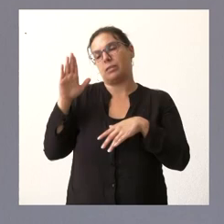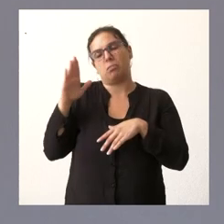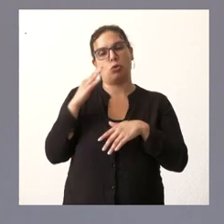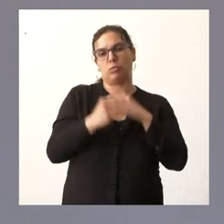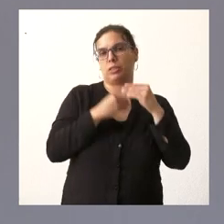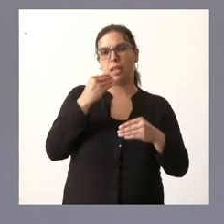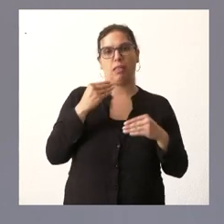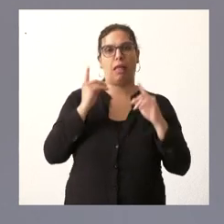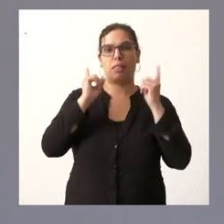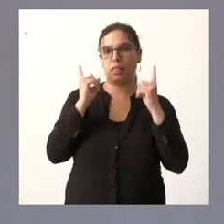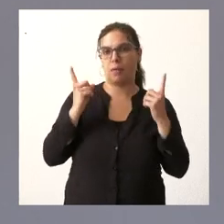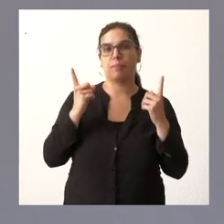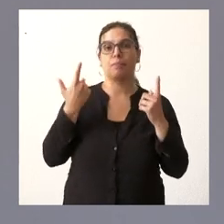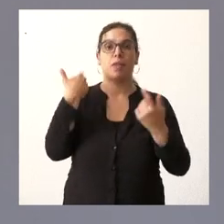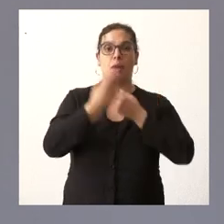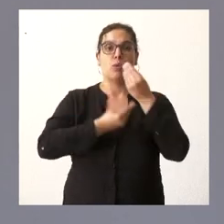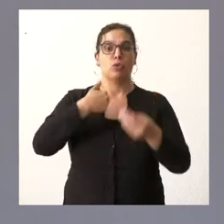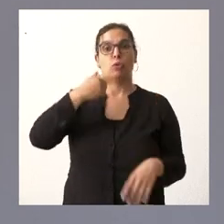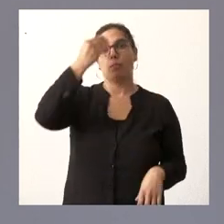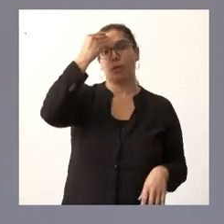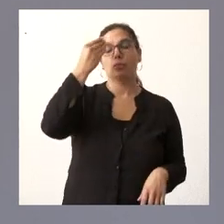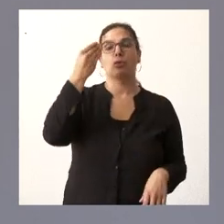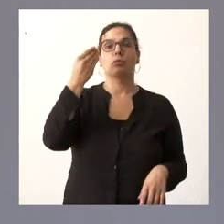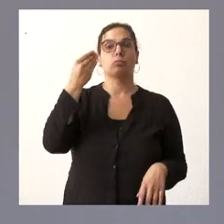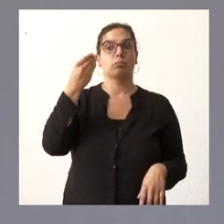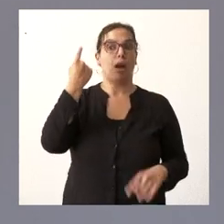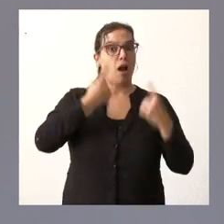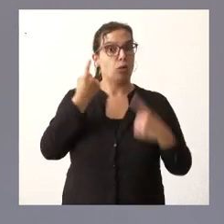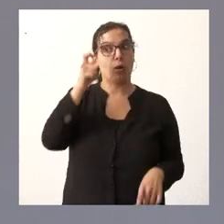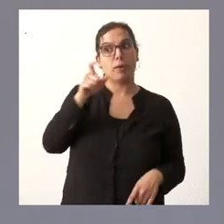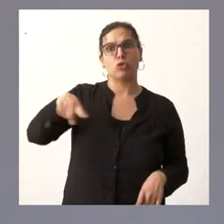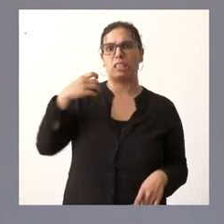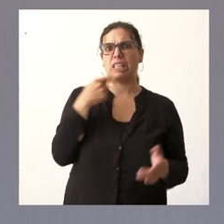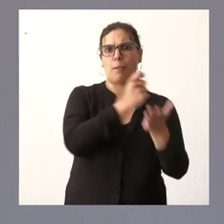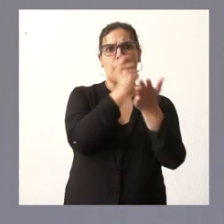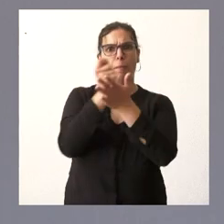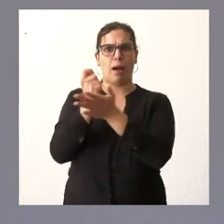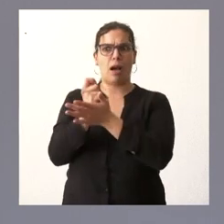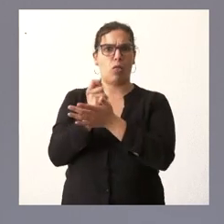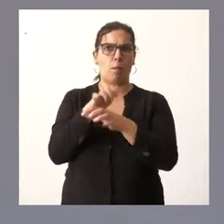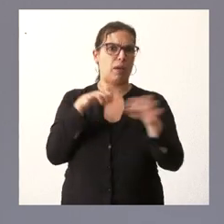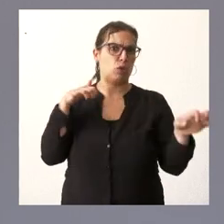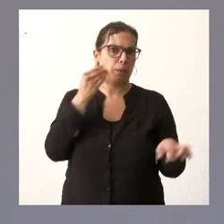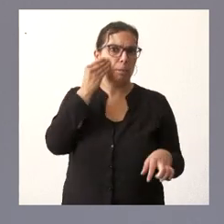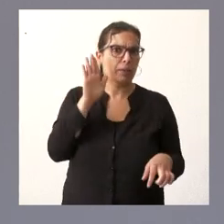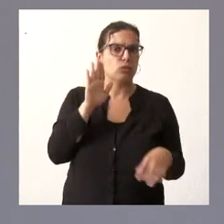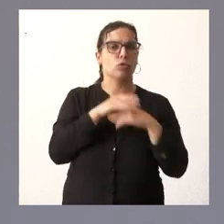inicial de la convocatoria eso es lo que hemos hecho y yo creo incluso que algunas de estas personas están ya cobrando si no la han cobrado la mayoría y